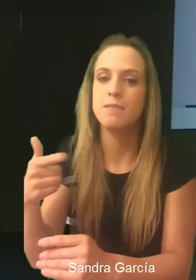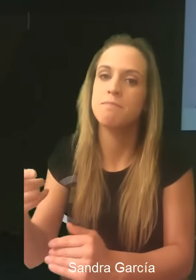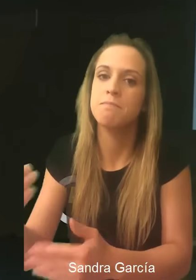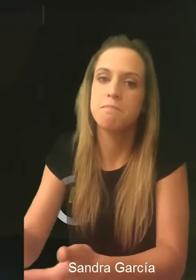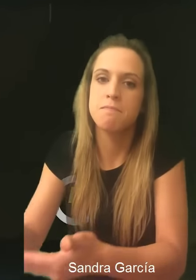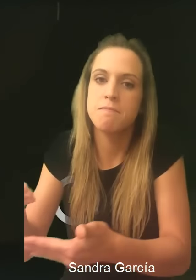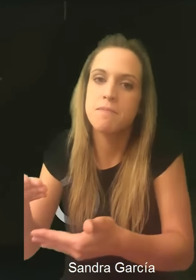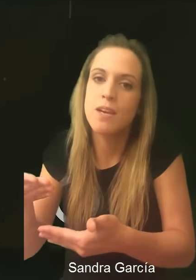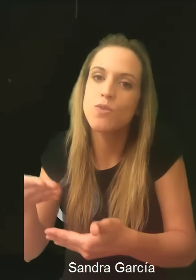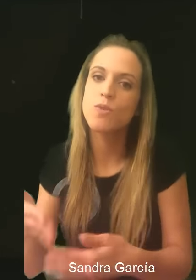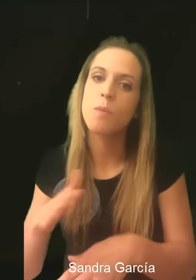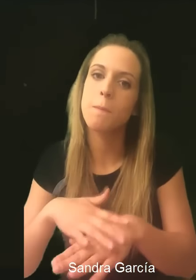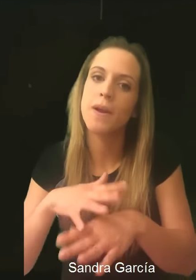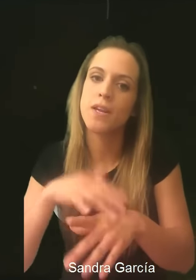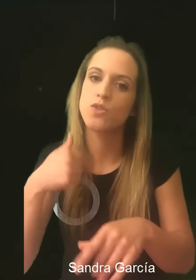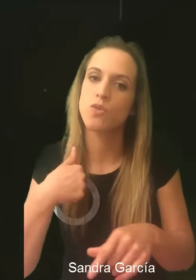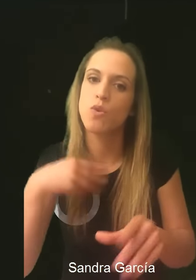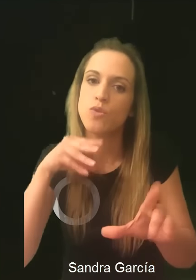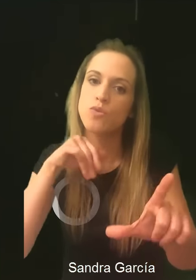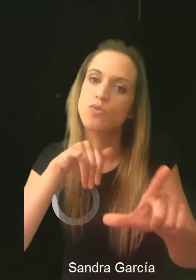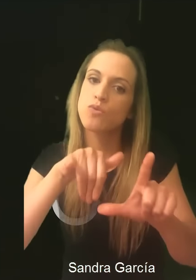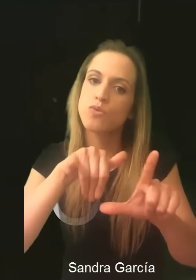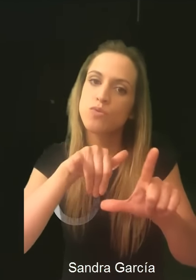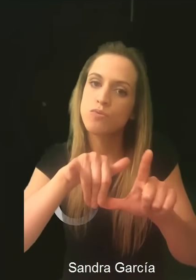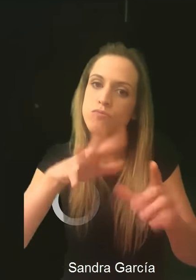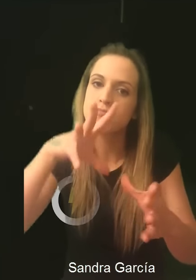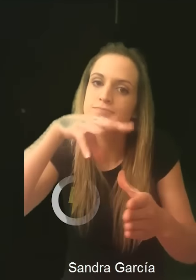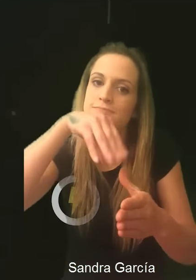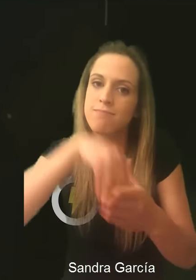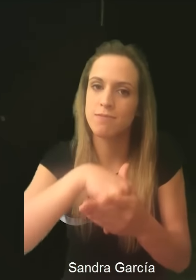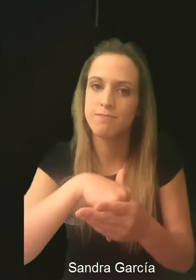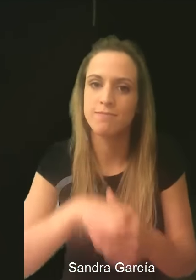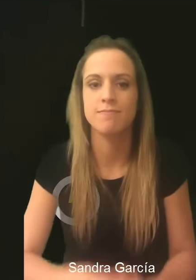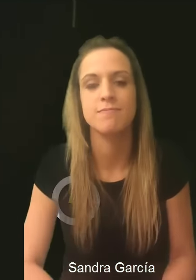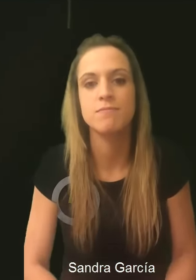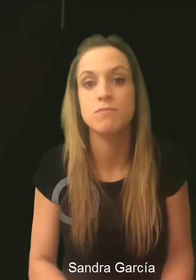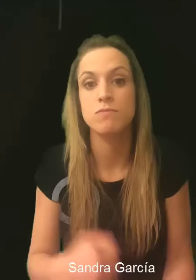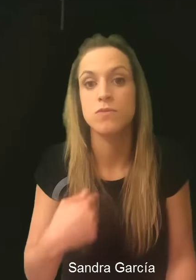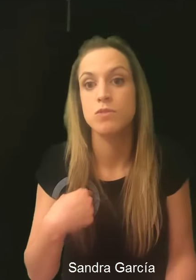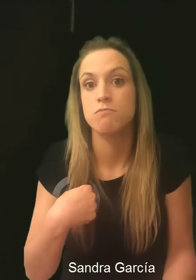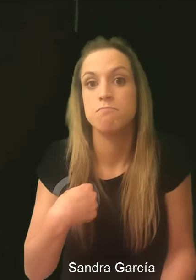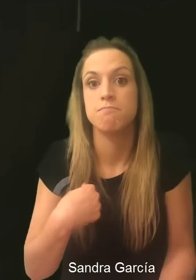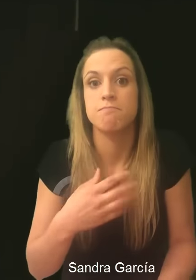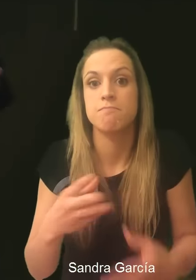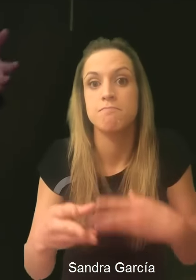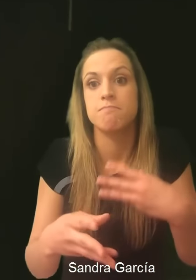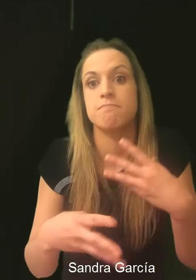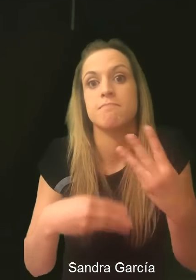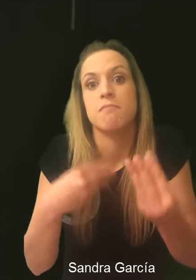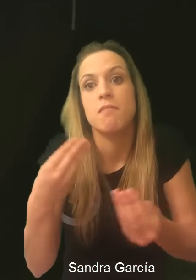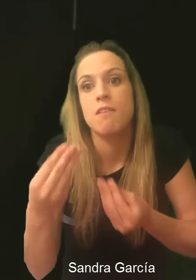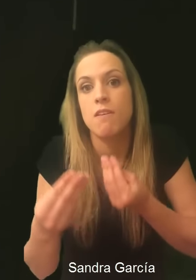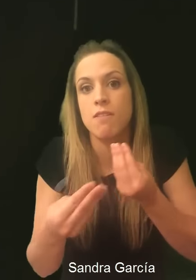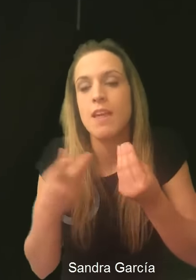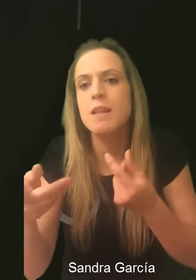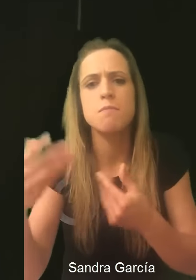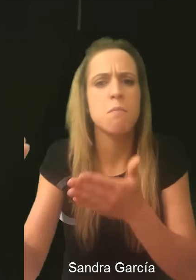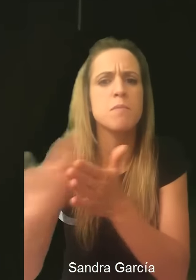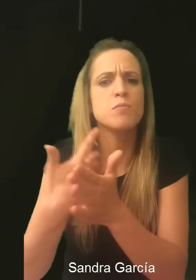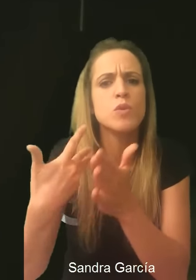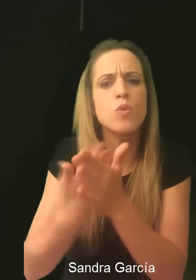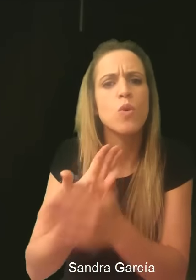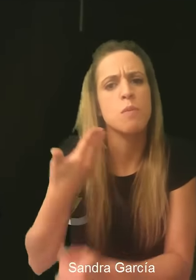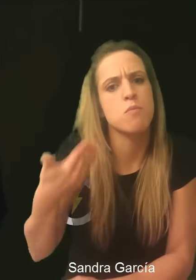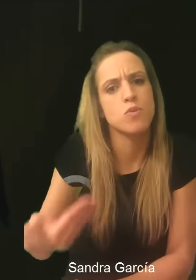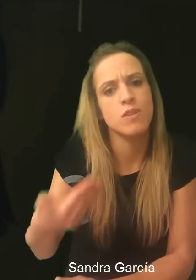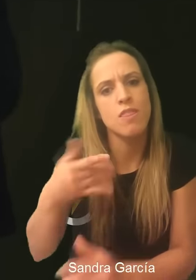en YouTube. Sí, me lo inculcó. ¿Y qué hice yo? Yo soy muy obediente, os lo he dicho. Hacerle caso. Y